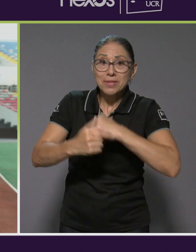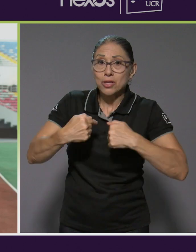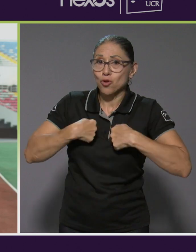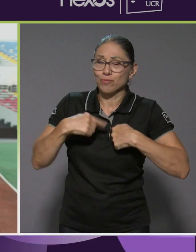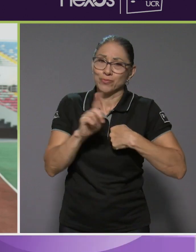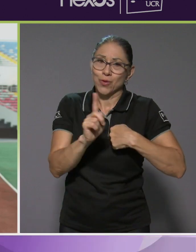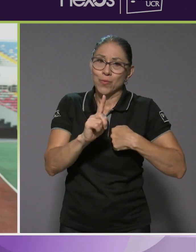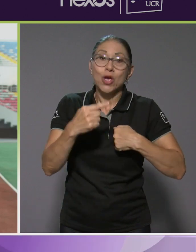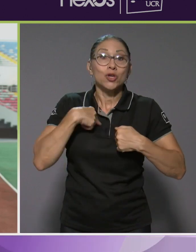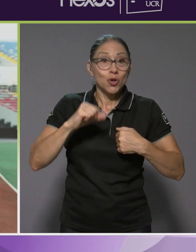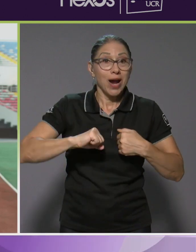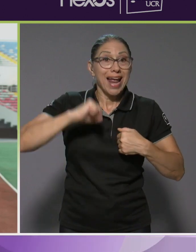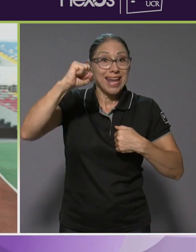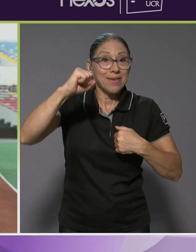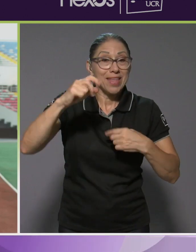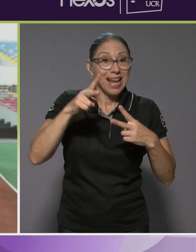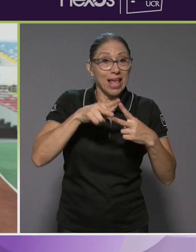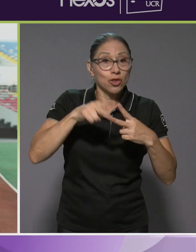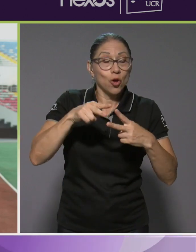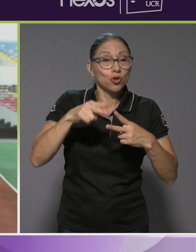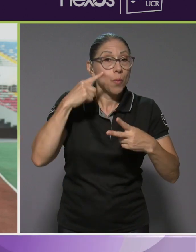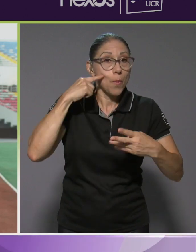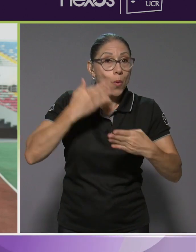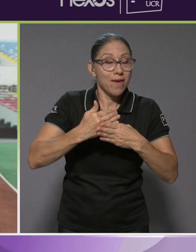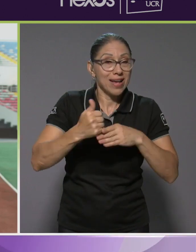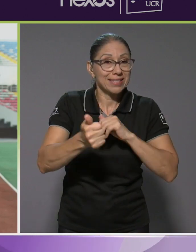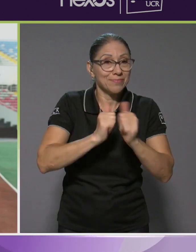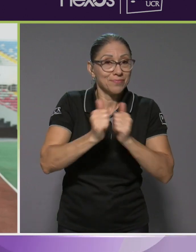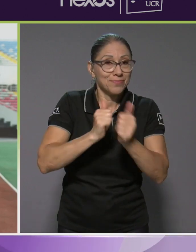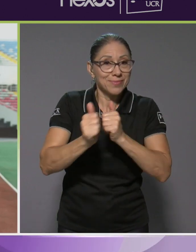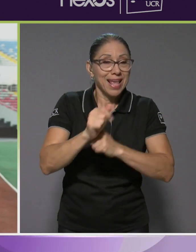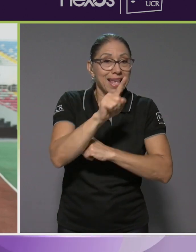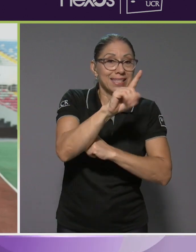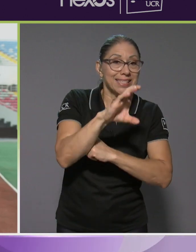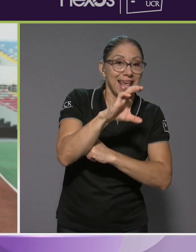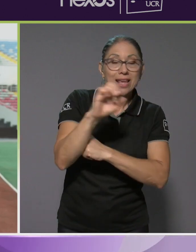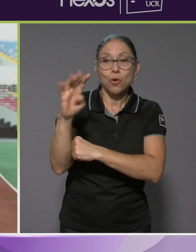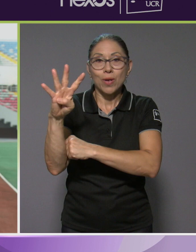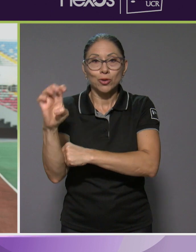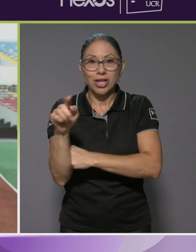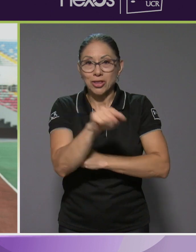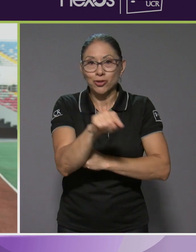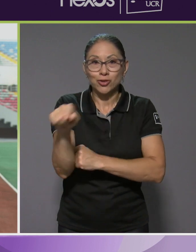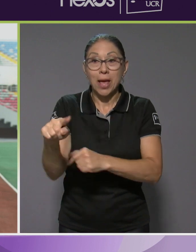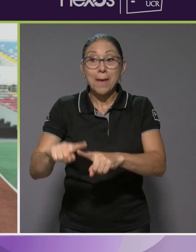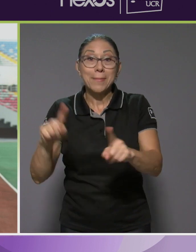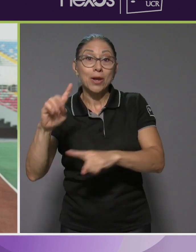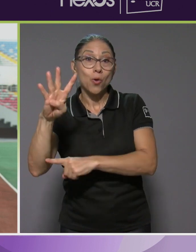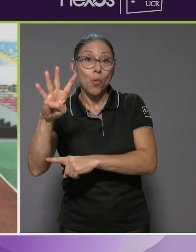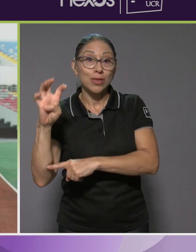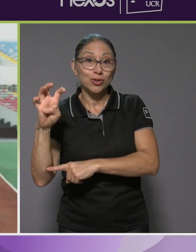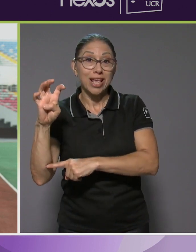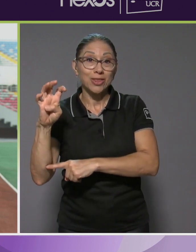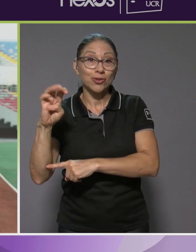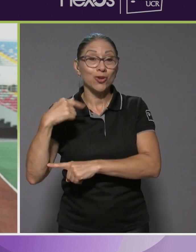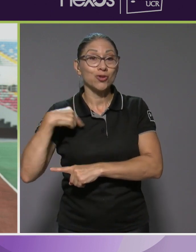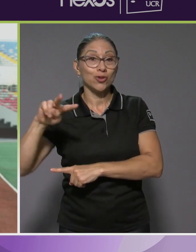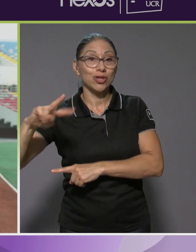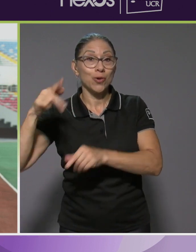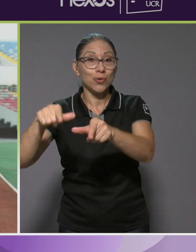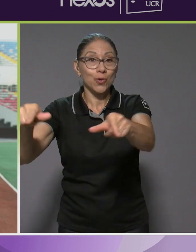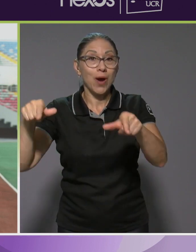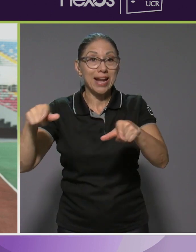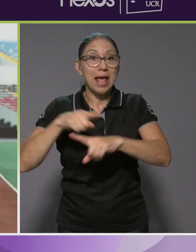en las dos pruebas que competí, 100 y 400. Pero en los 400 quedé de segunda, pero como llena era mi categoría,